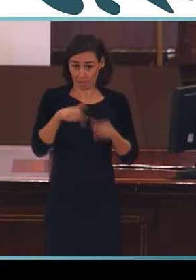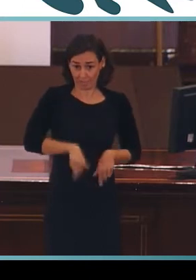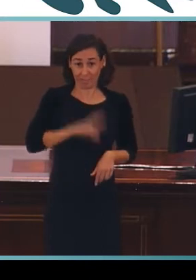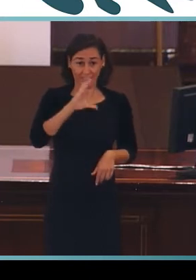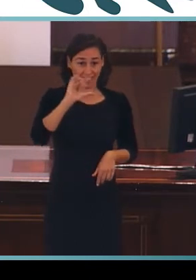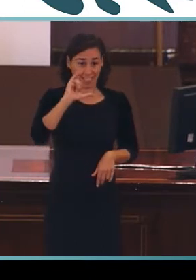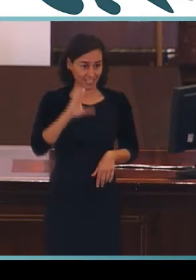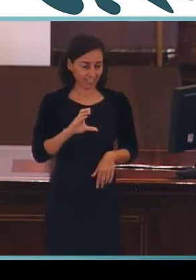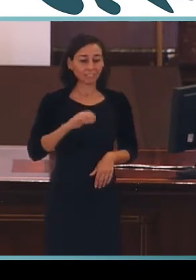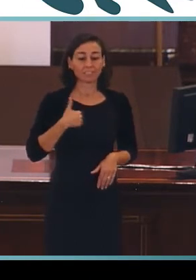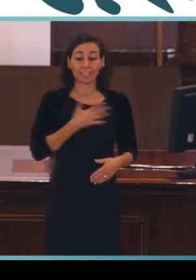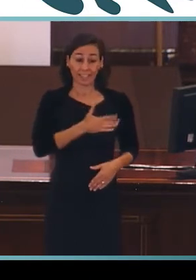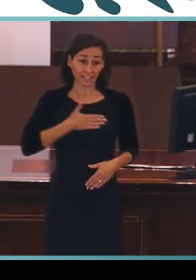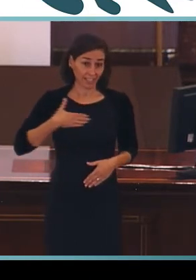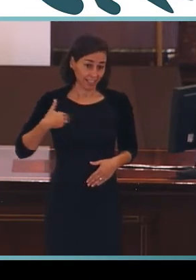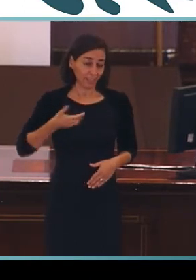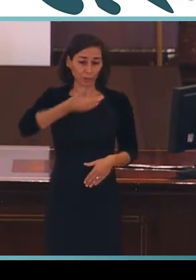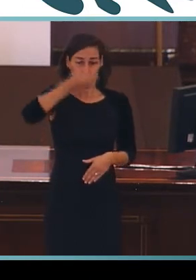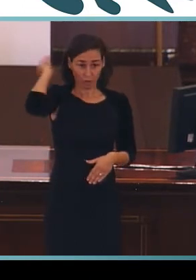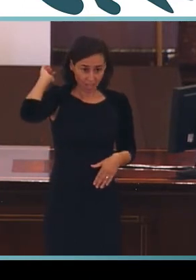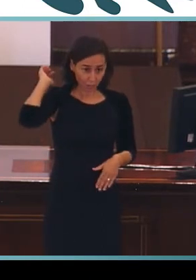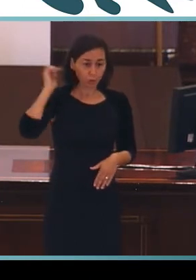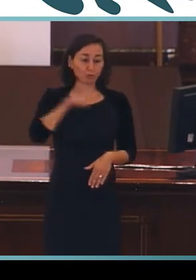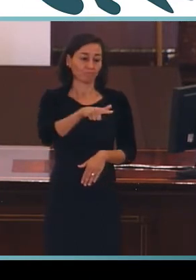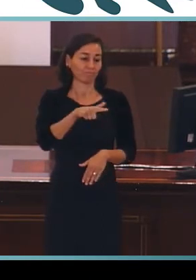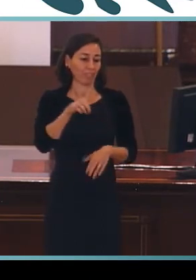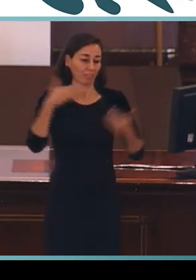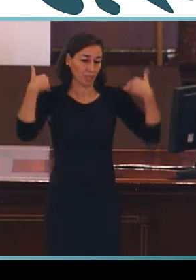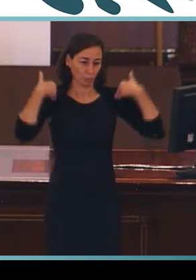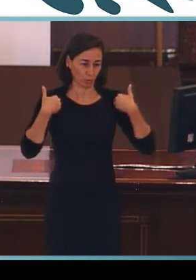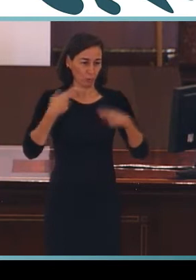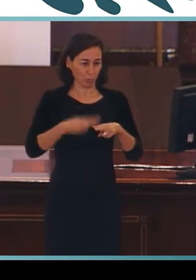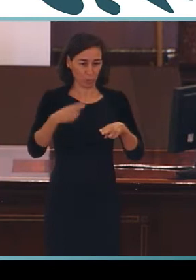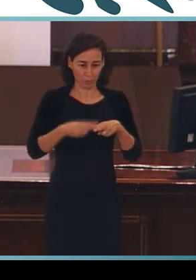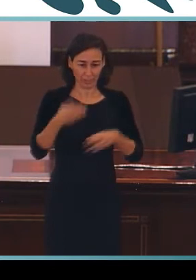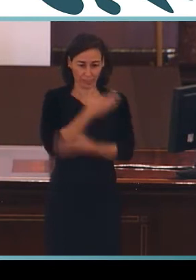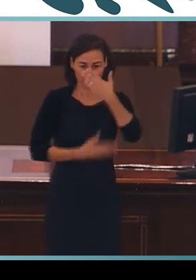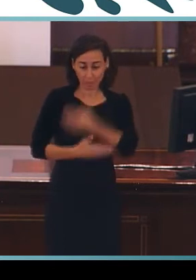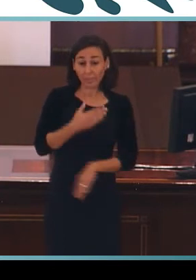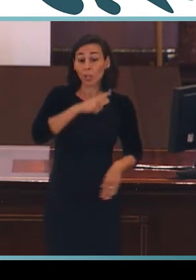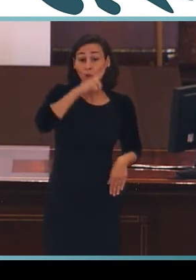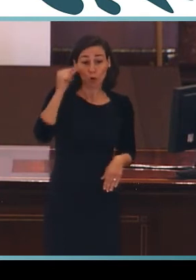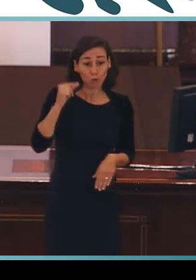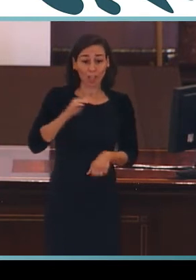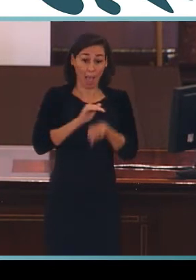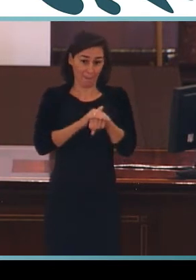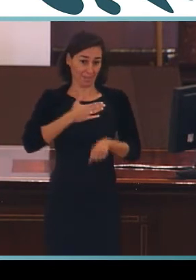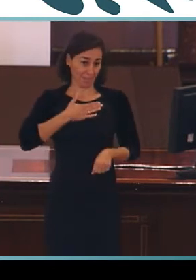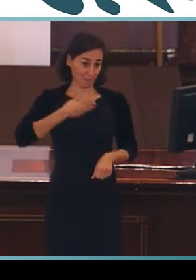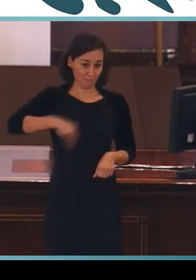querido Nacho Tremiño, mi director general de Políticas de Discapacidad, Concha, amiga Concha,